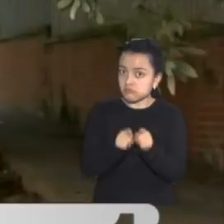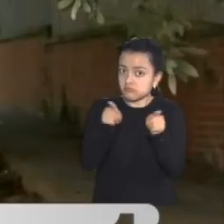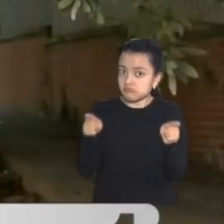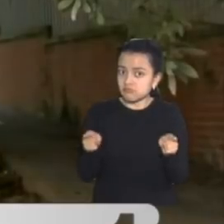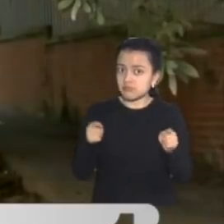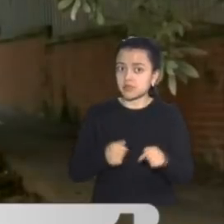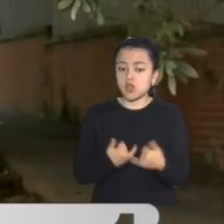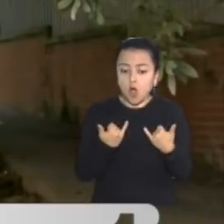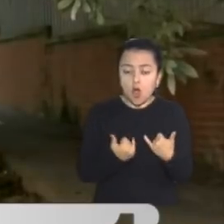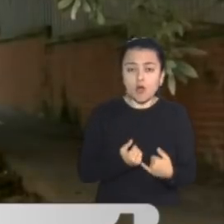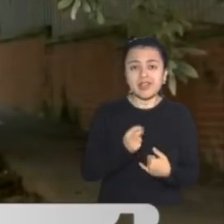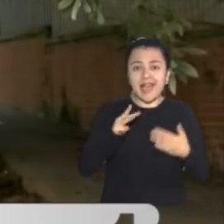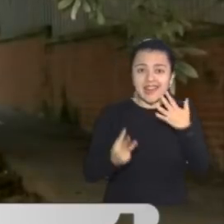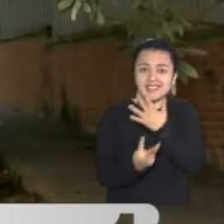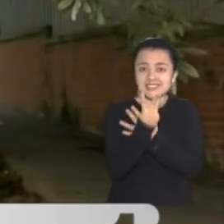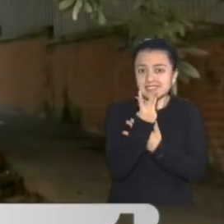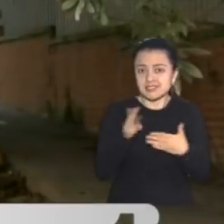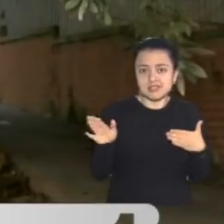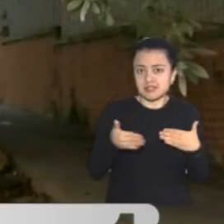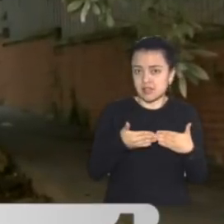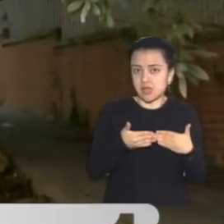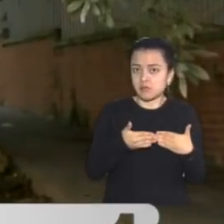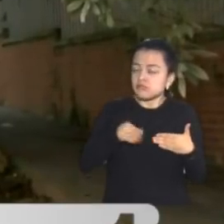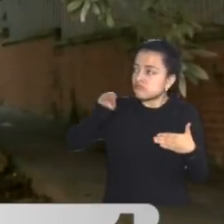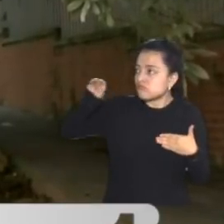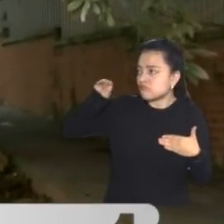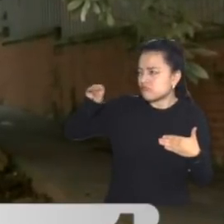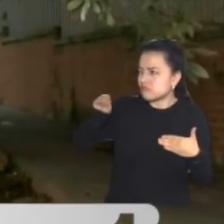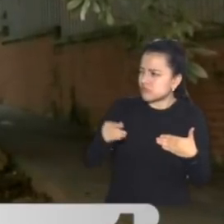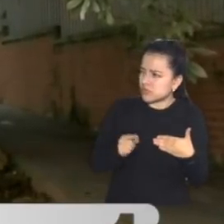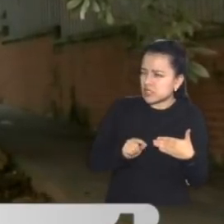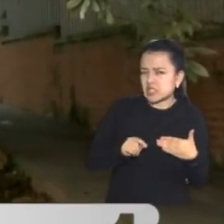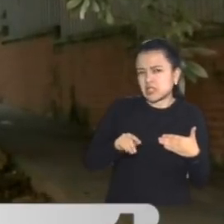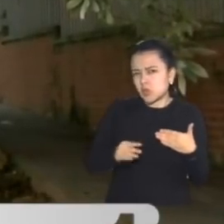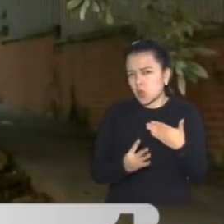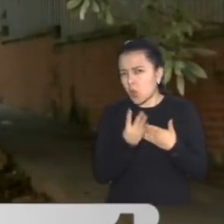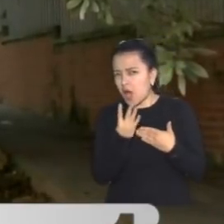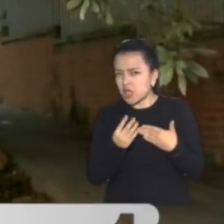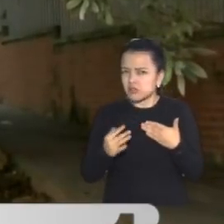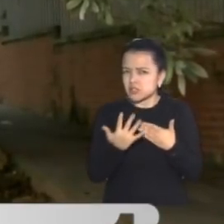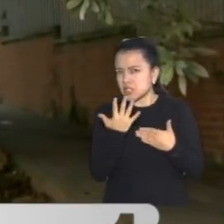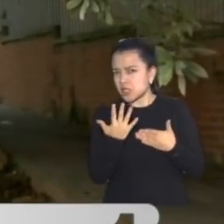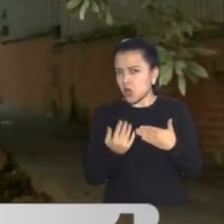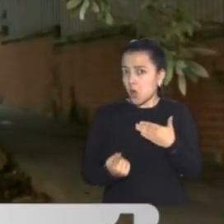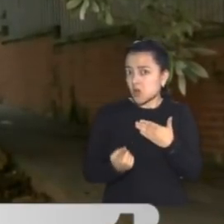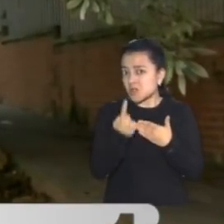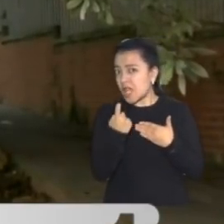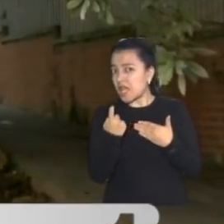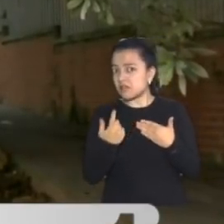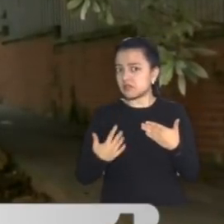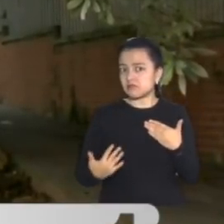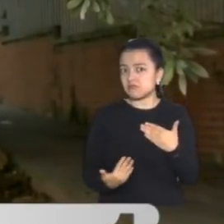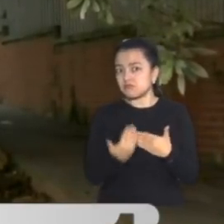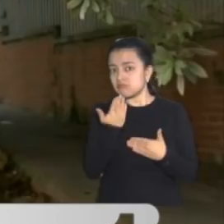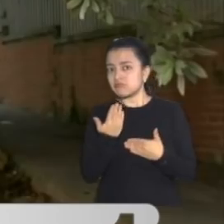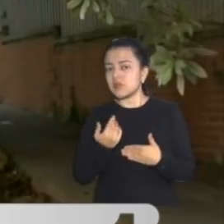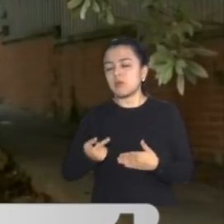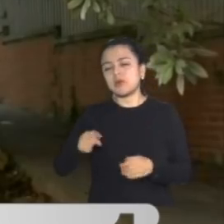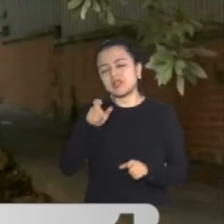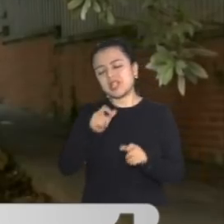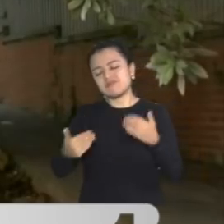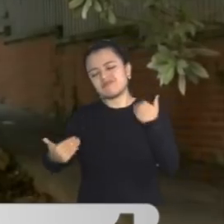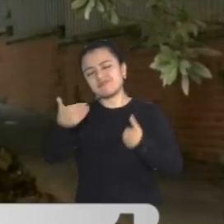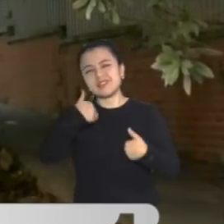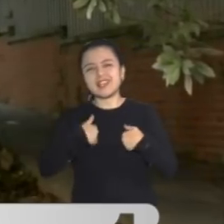estamos hasta las tres de la mañana. Estamos solicitándole hasta las seis, cinco de la mañana, unas dos horitas más, ya que los clientes salen un poquito tarde y